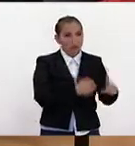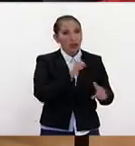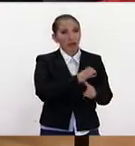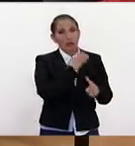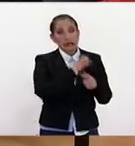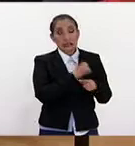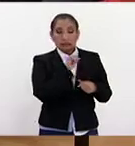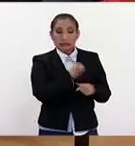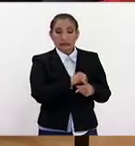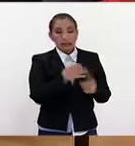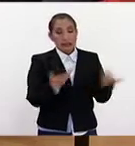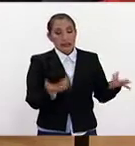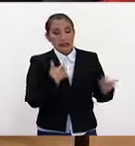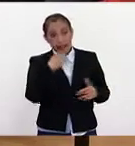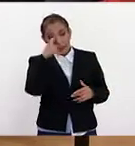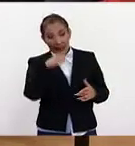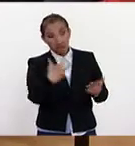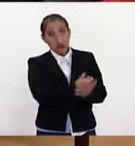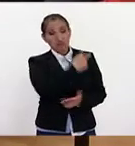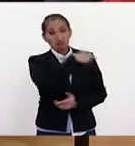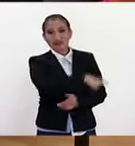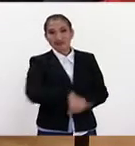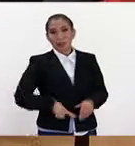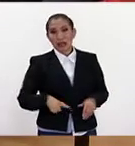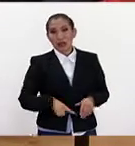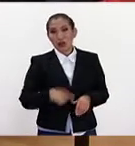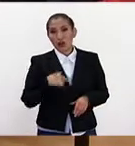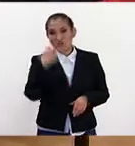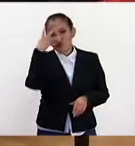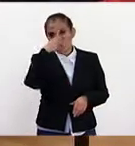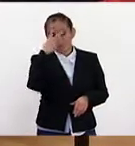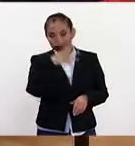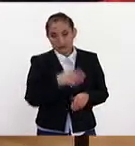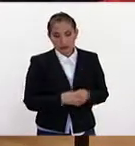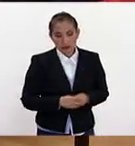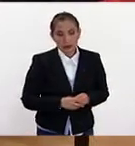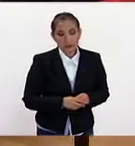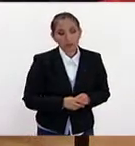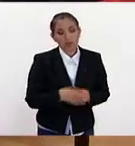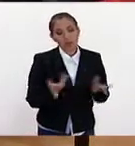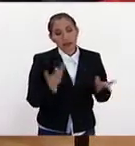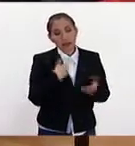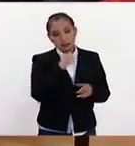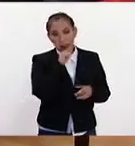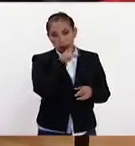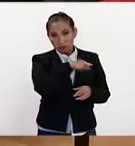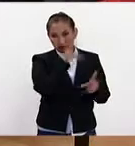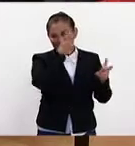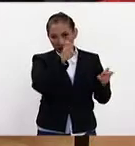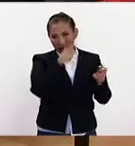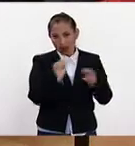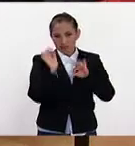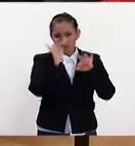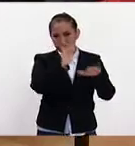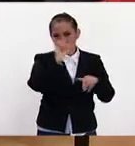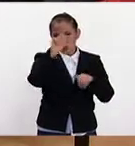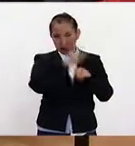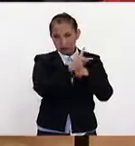Entonces, pues sí, la verdad, se considera una victoria para la administración de Trump. Y en cuestiones también migratorias está